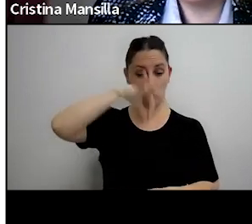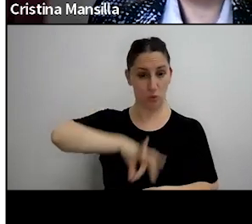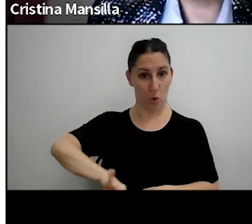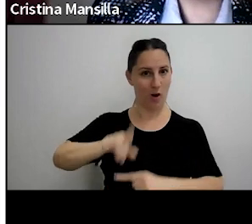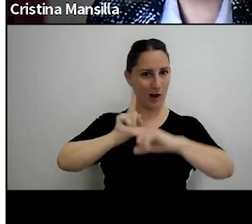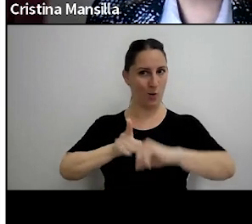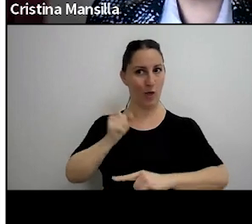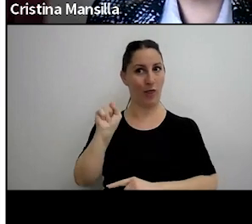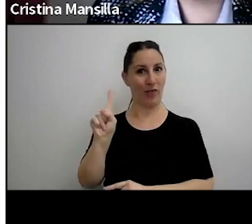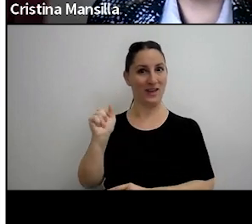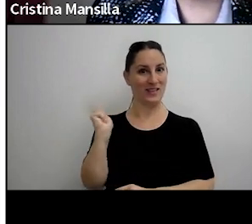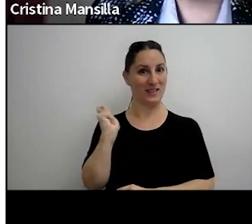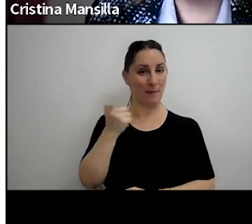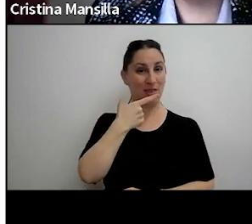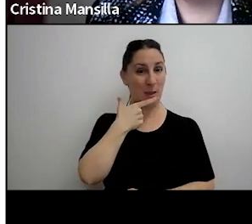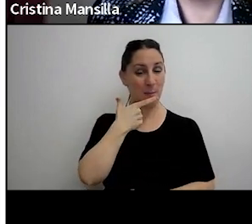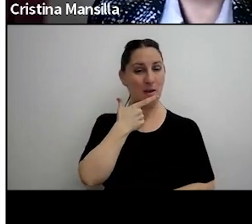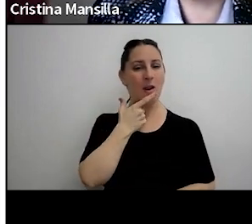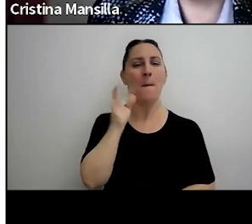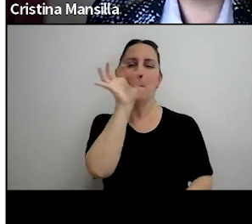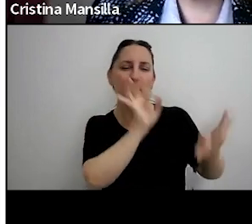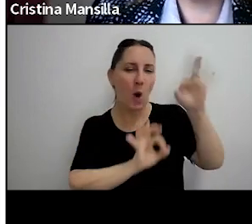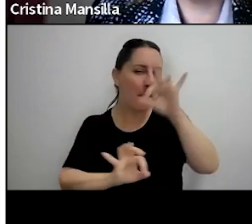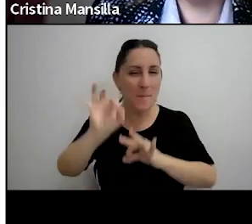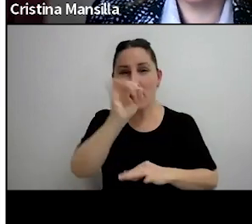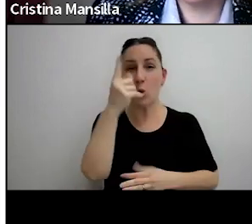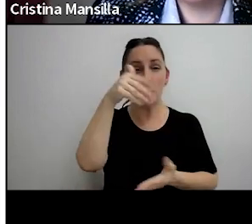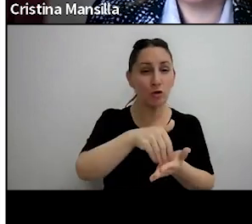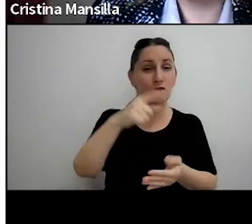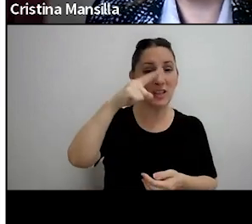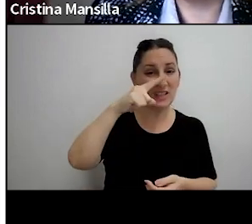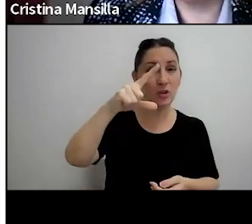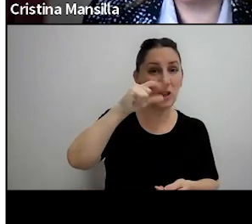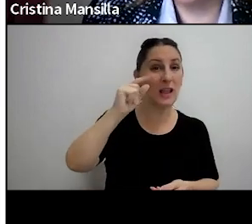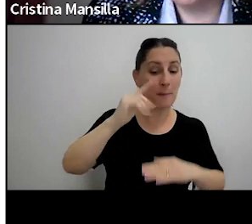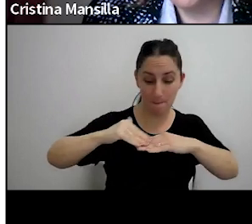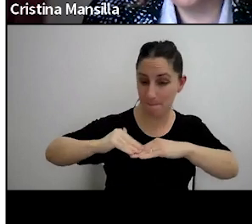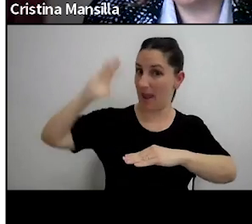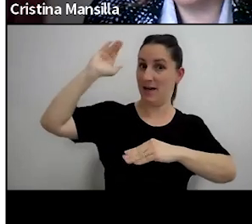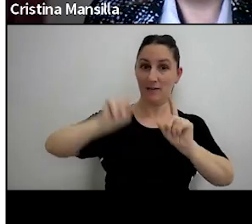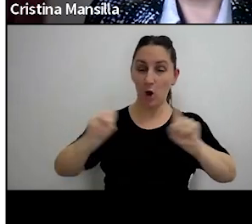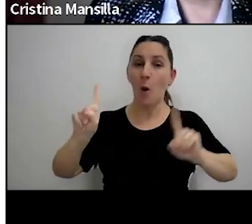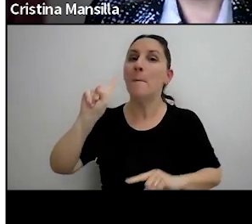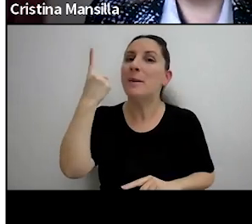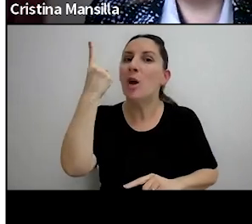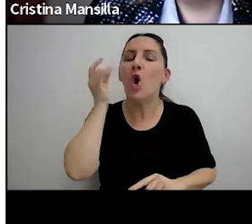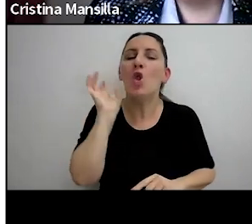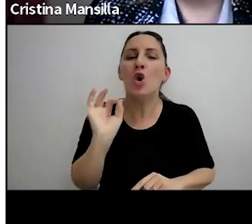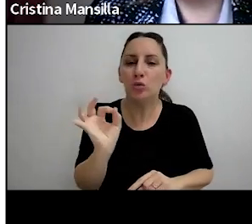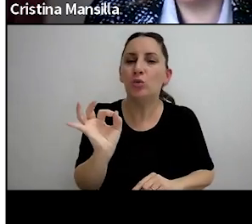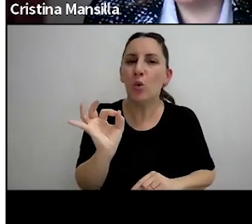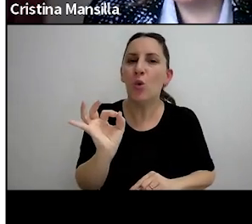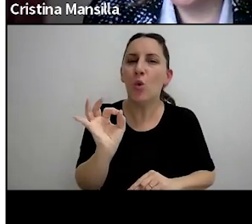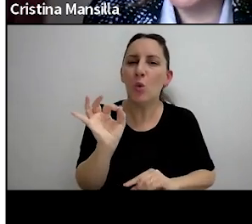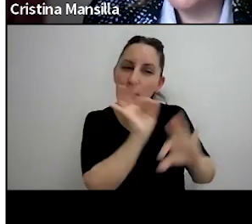septiembre no supero el promedio de 1.770.000 siempre y cuando el 1 de octubre se arroje